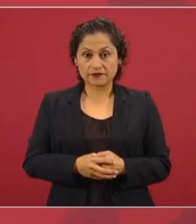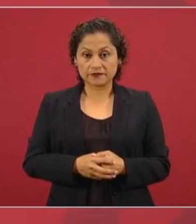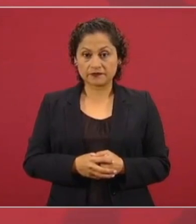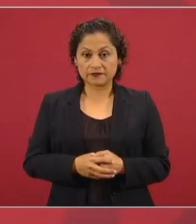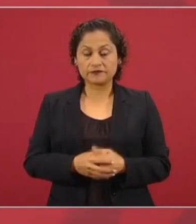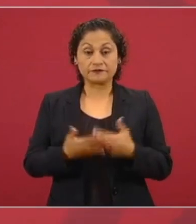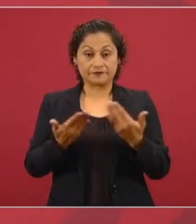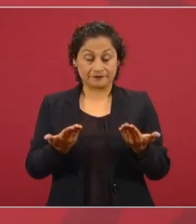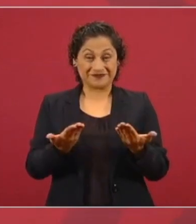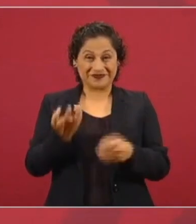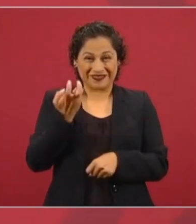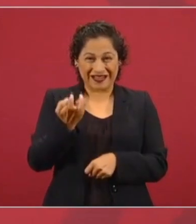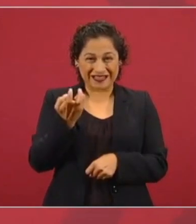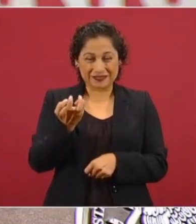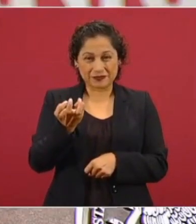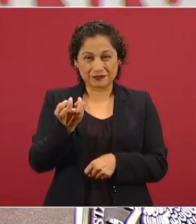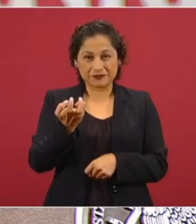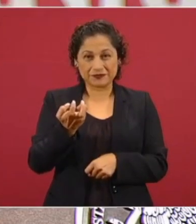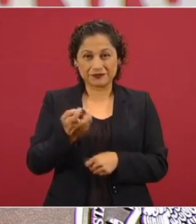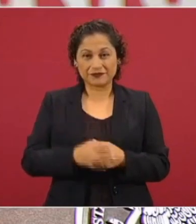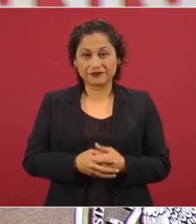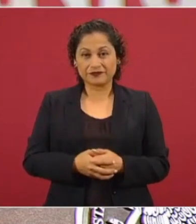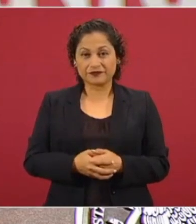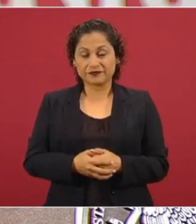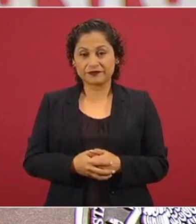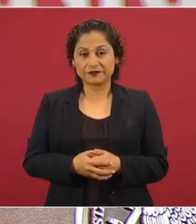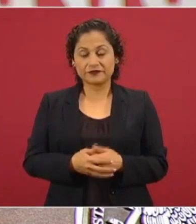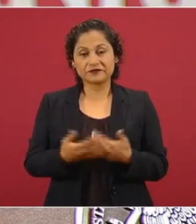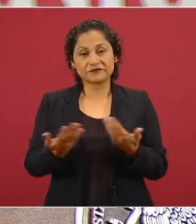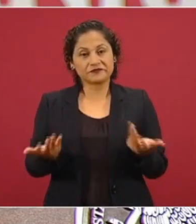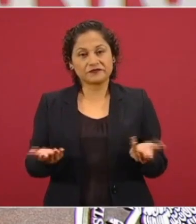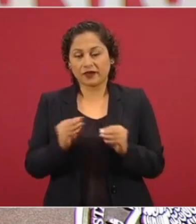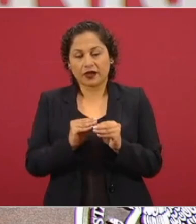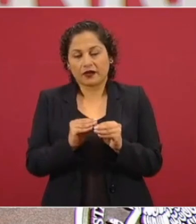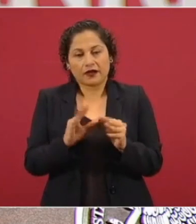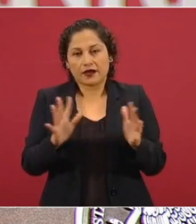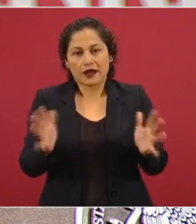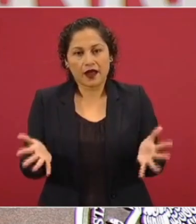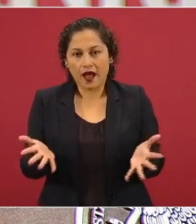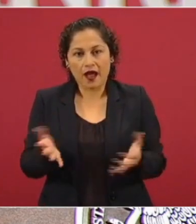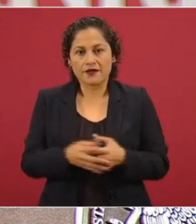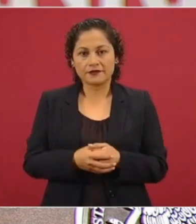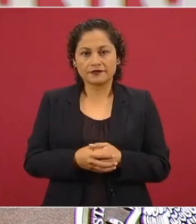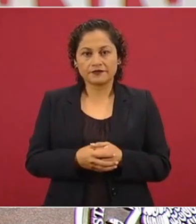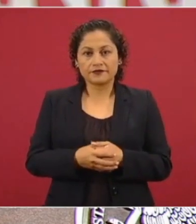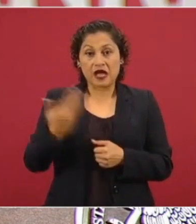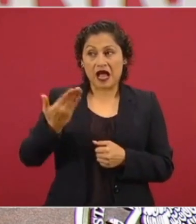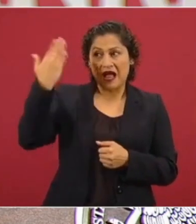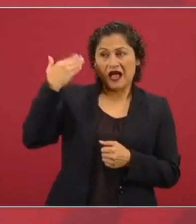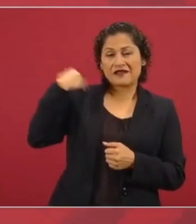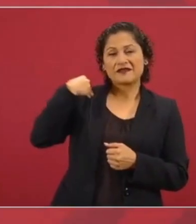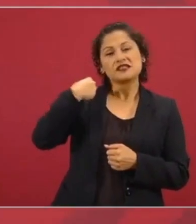Entonces, esto llevó pues como todo la tendencia era privatizar